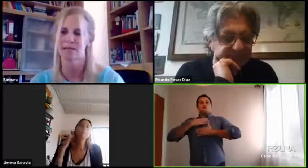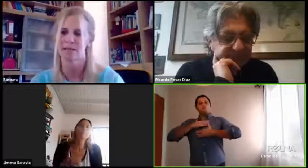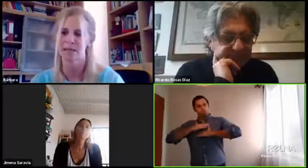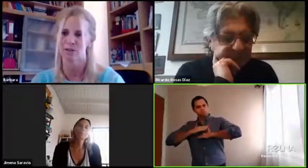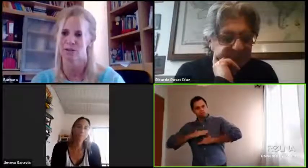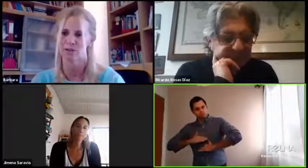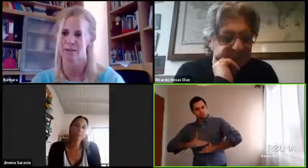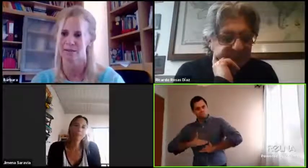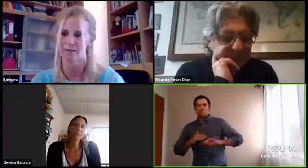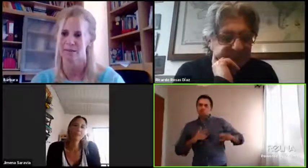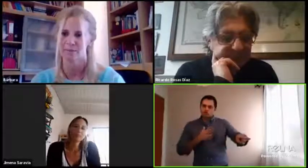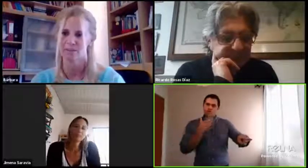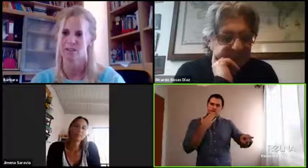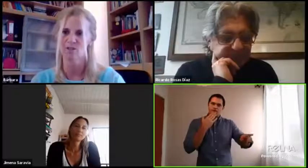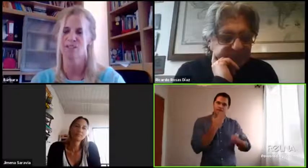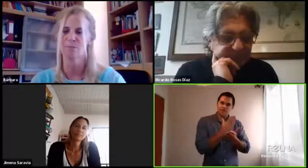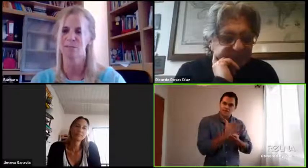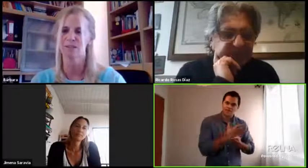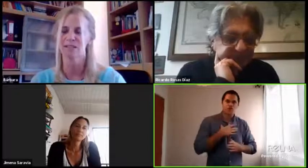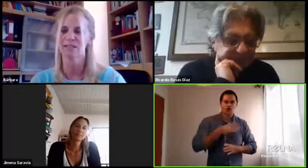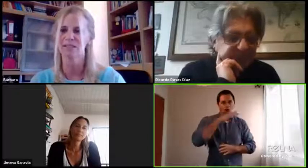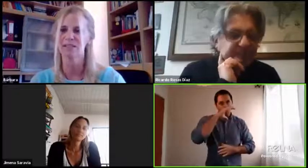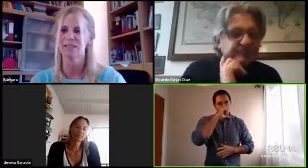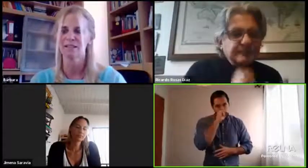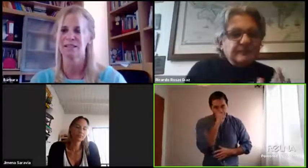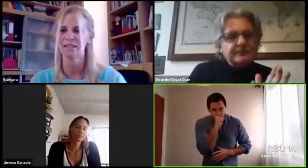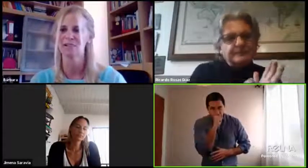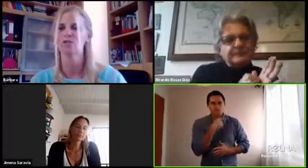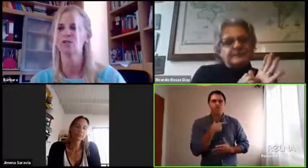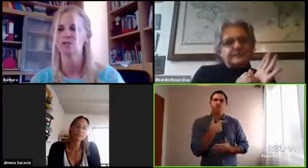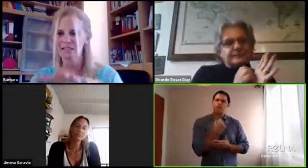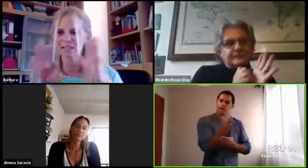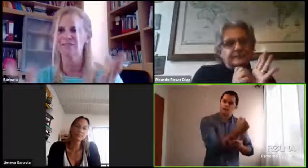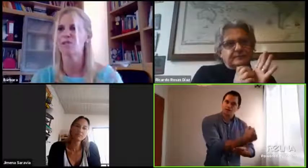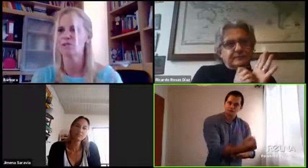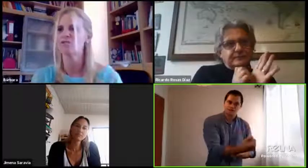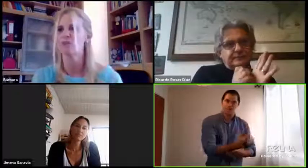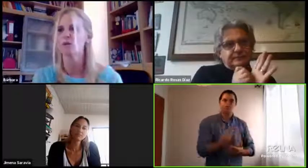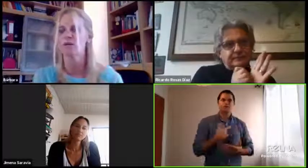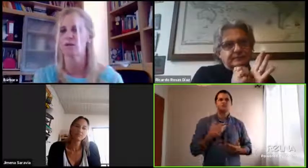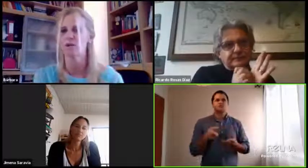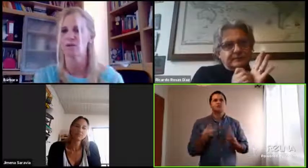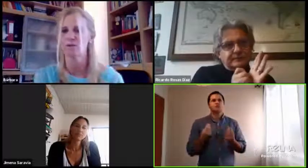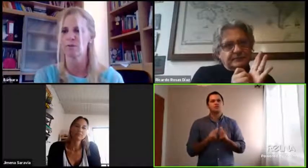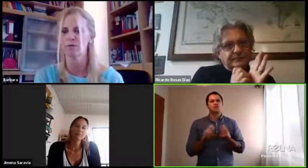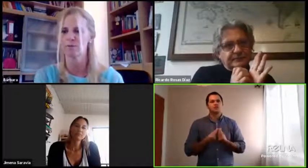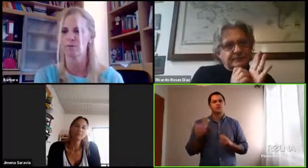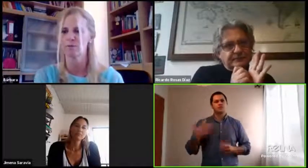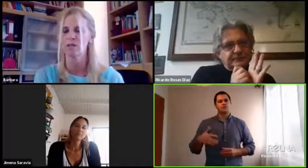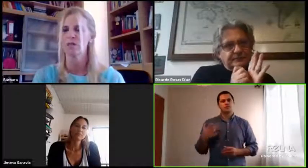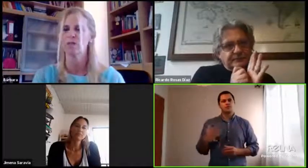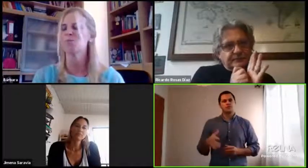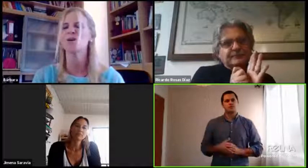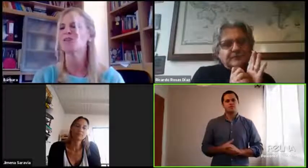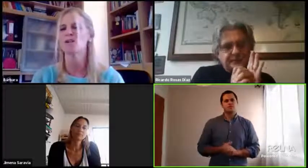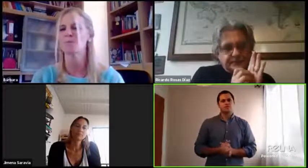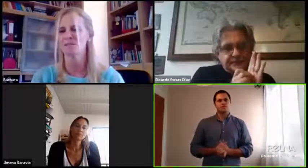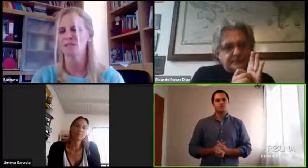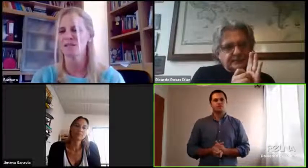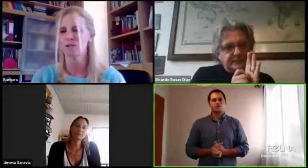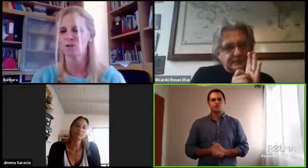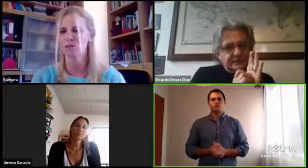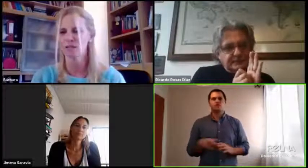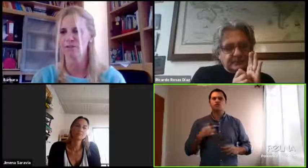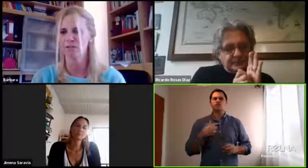forma en la que la voy a tolerar. Por eso es importante que esto tenga que ver con estos acuerdos de los que hablábamos. No puedo